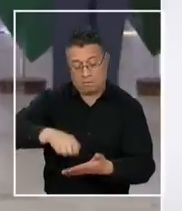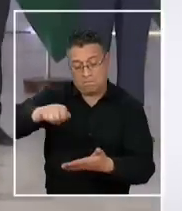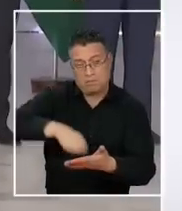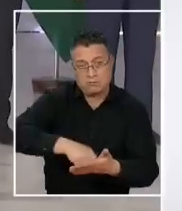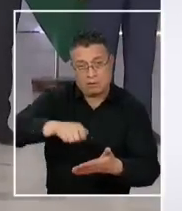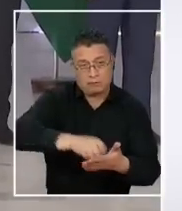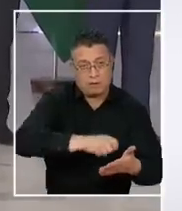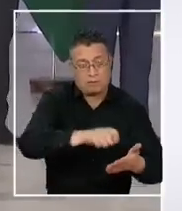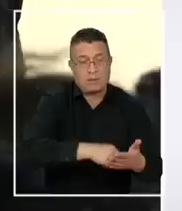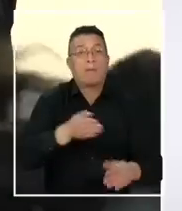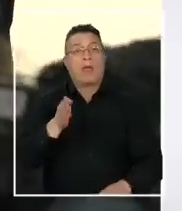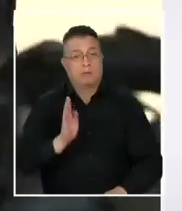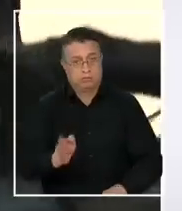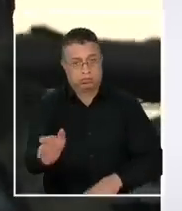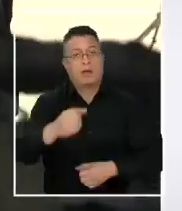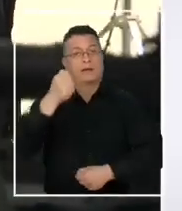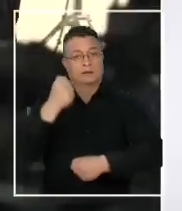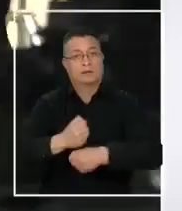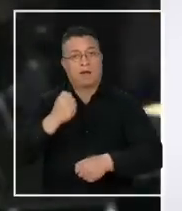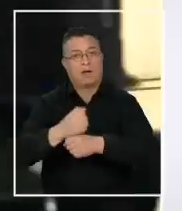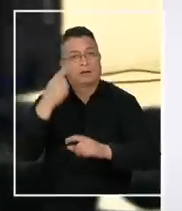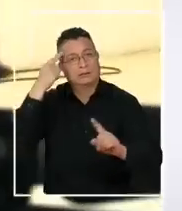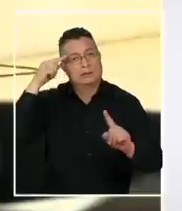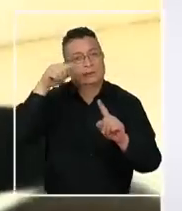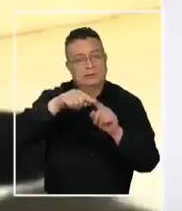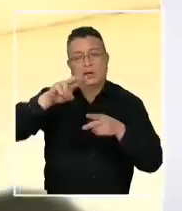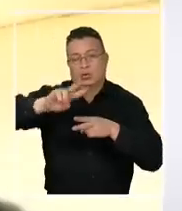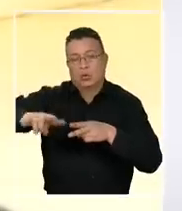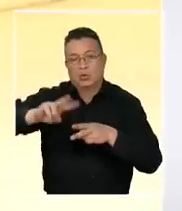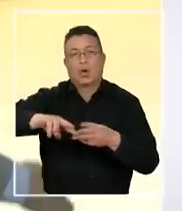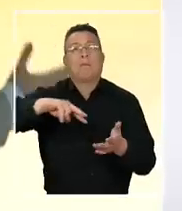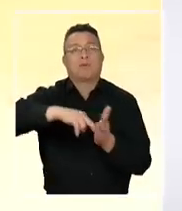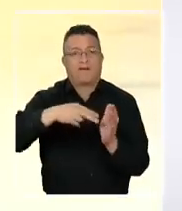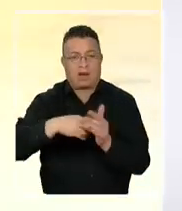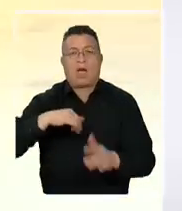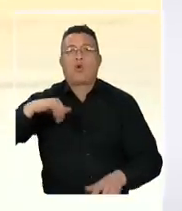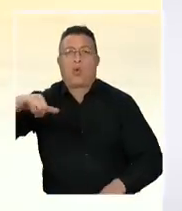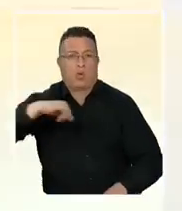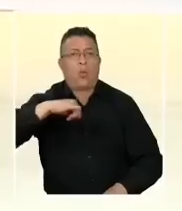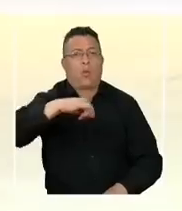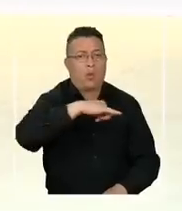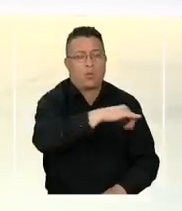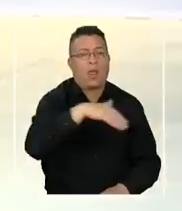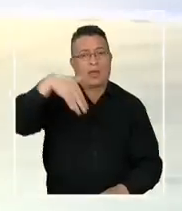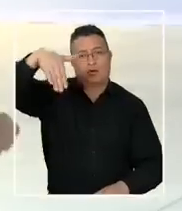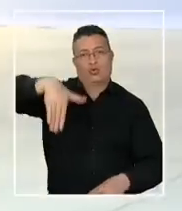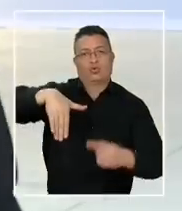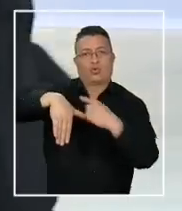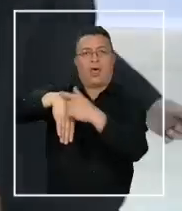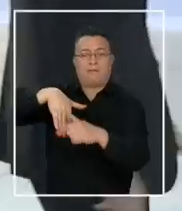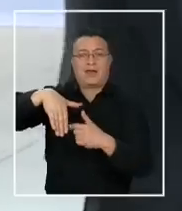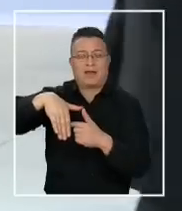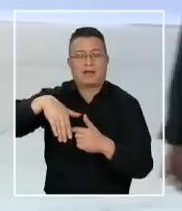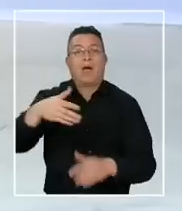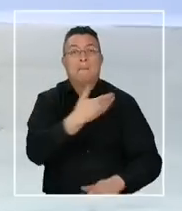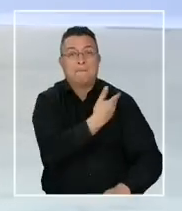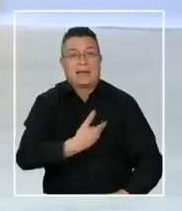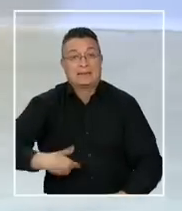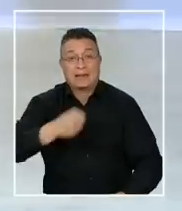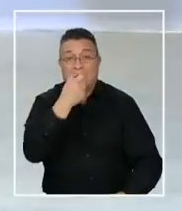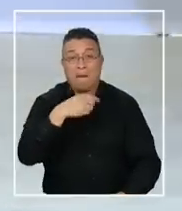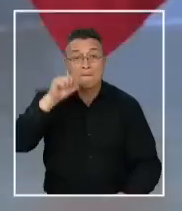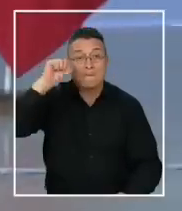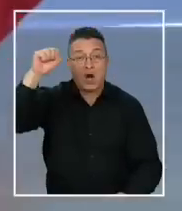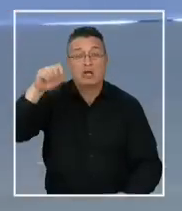donde van a seguir trabajando en pos de solucionar los distintos problemas que aquejan a la región. El presidente Gabriel Boric también